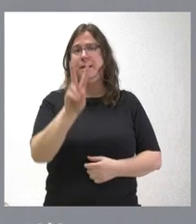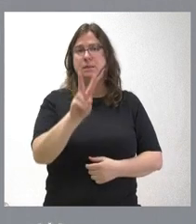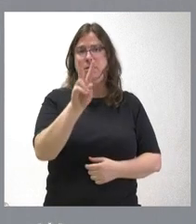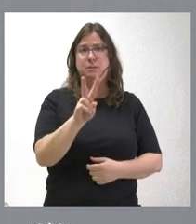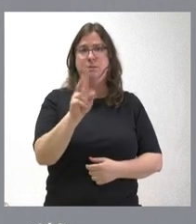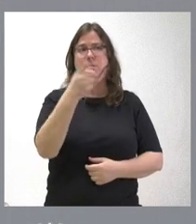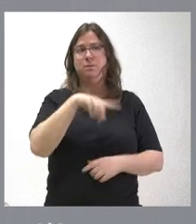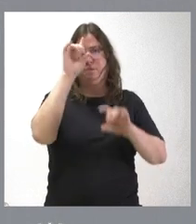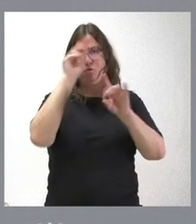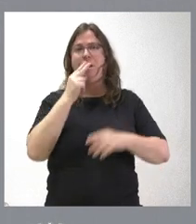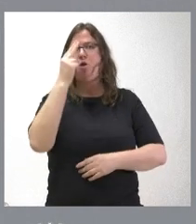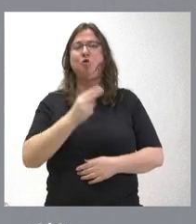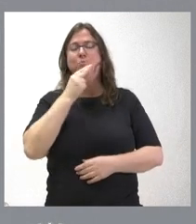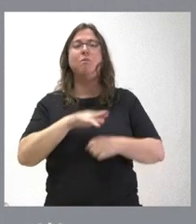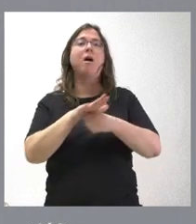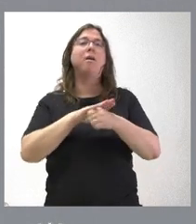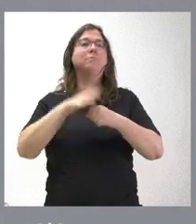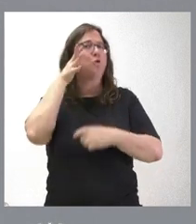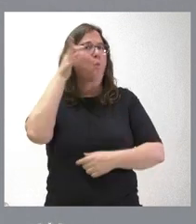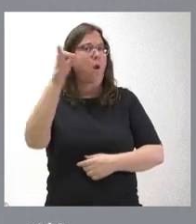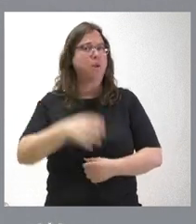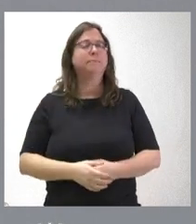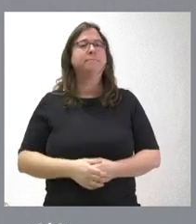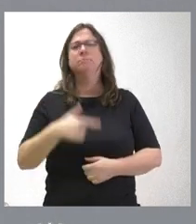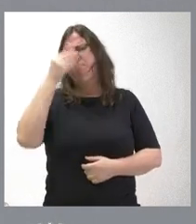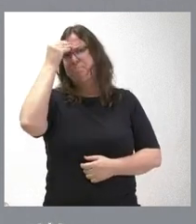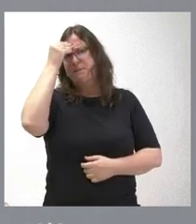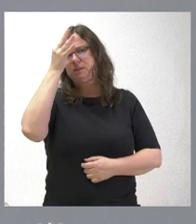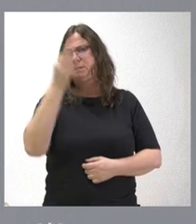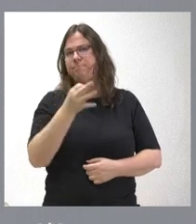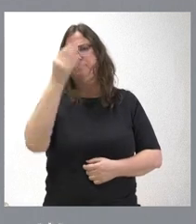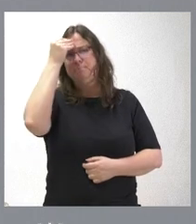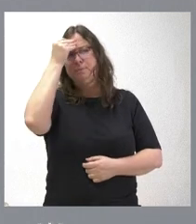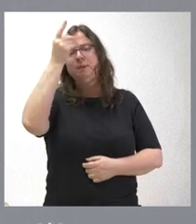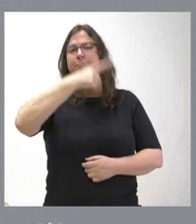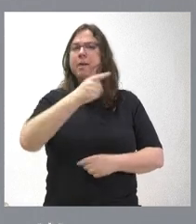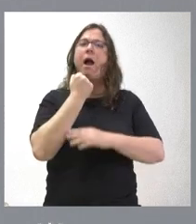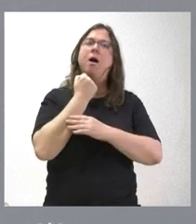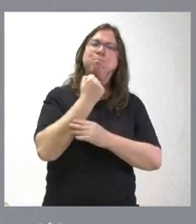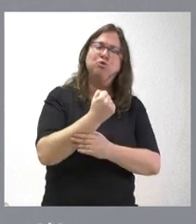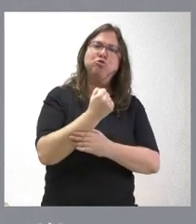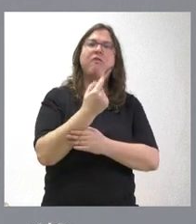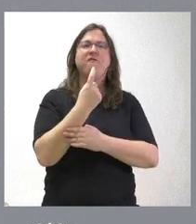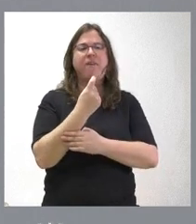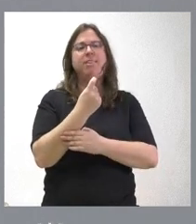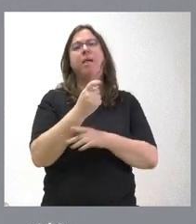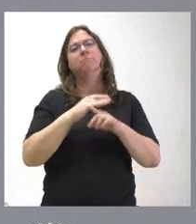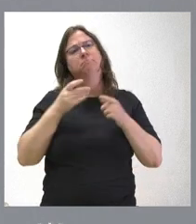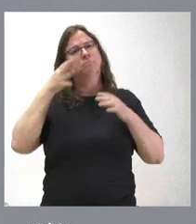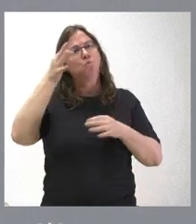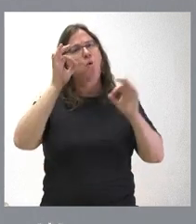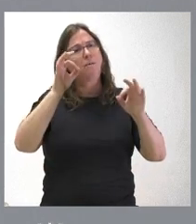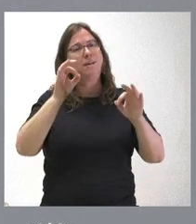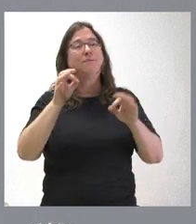nosotros tenemos un claro compromiso con el mundo rural y, por tanto, sí pensamos que tiene que haber un apoyo específico y adicional al mundo rural, los